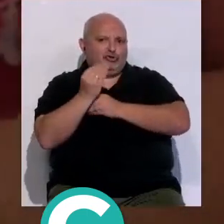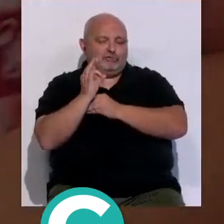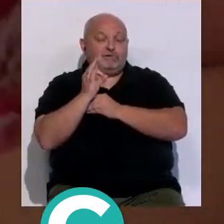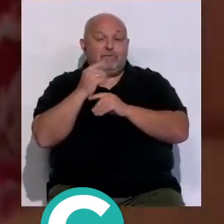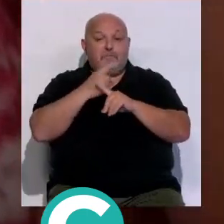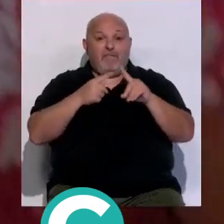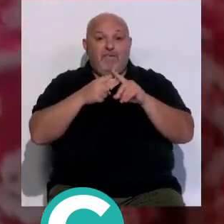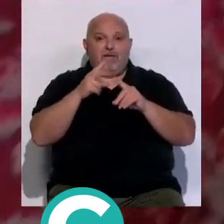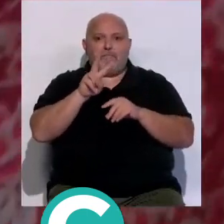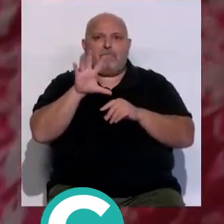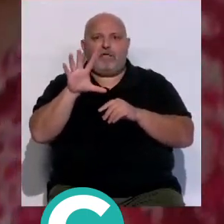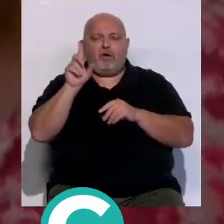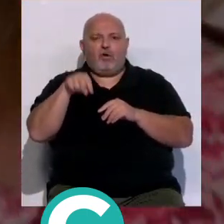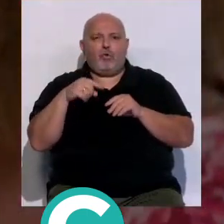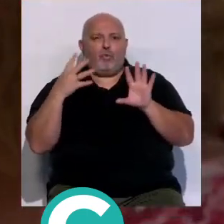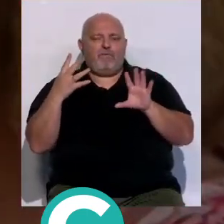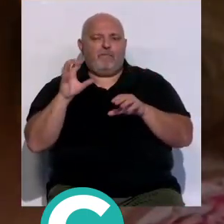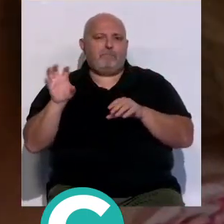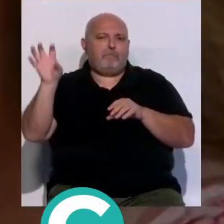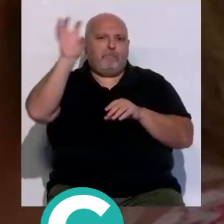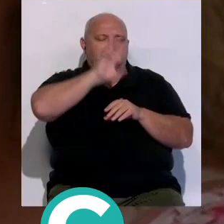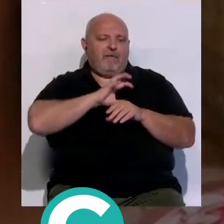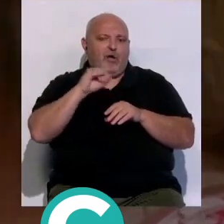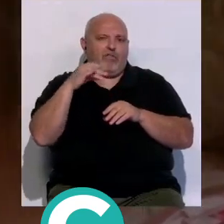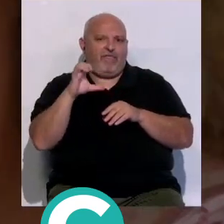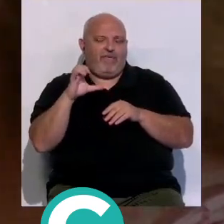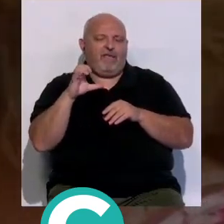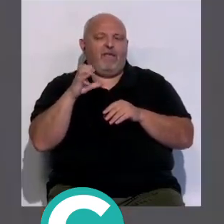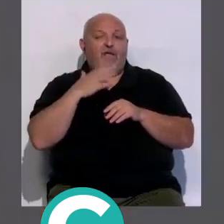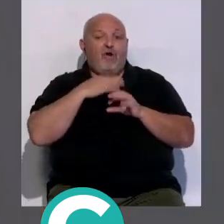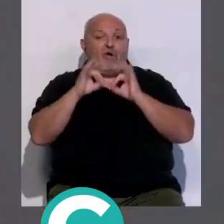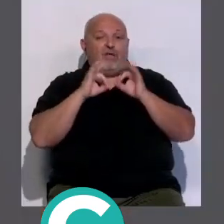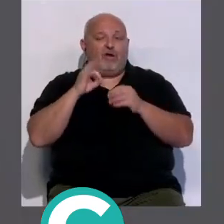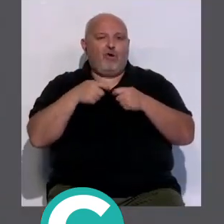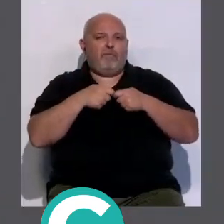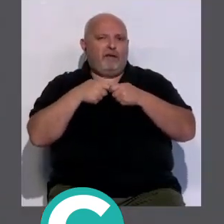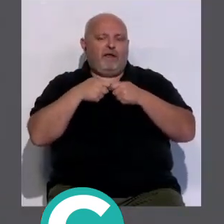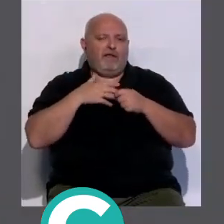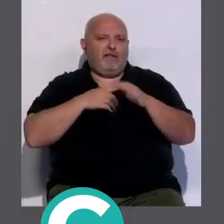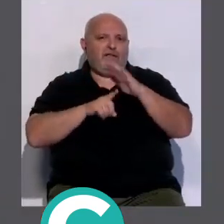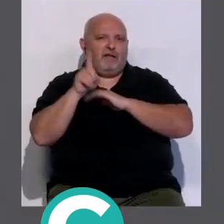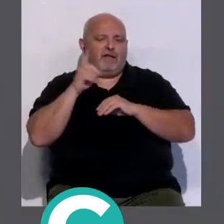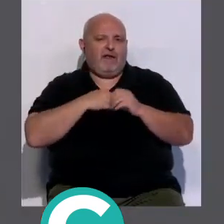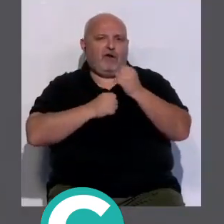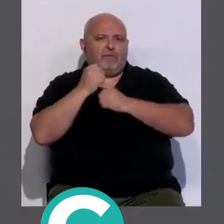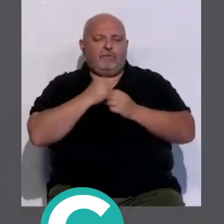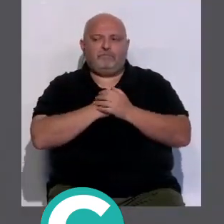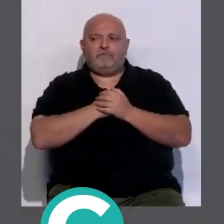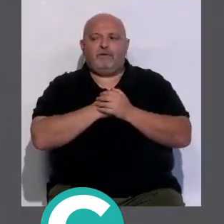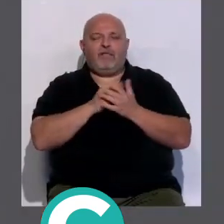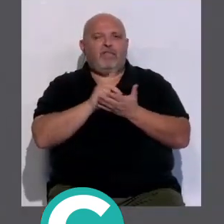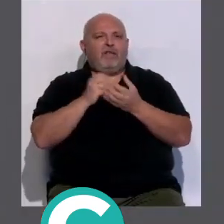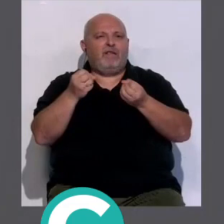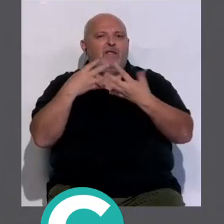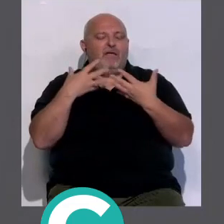que la media es de 25,9 en los países de la OCDE la Organización para la Cooperación y el Desarrollo Económico este